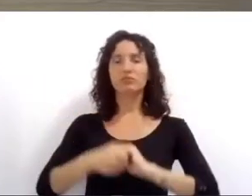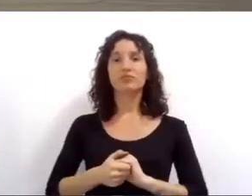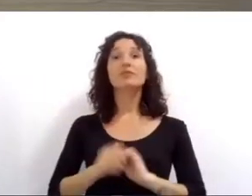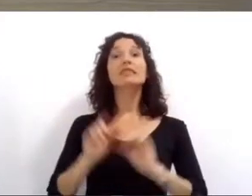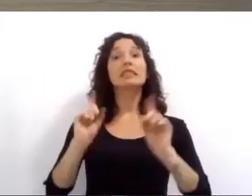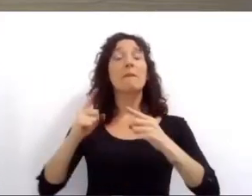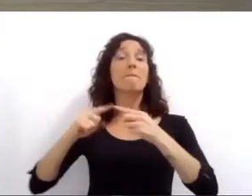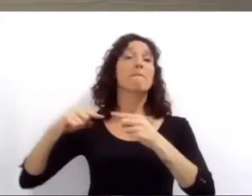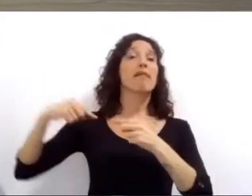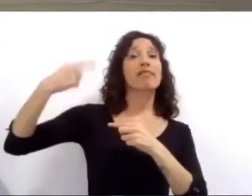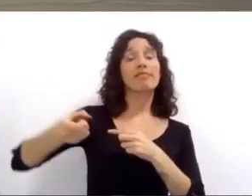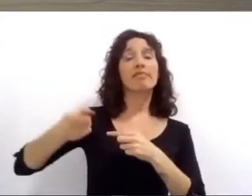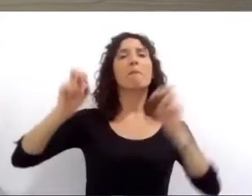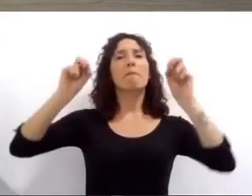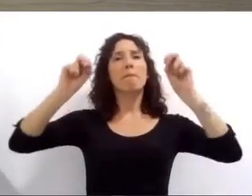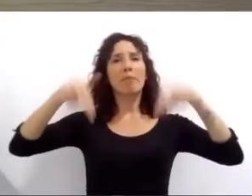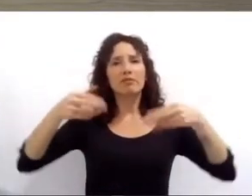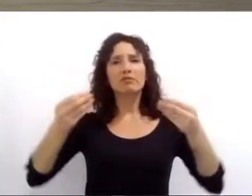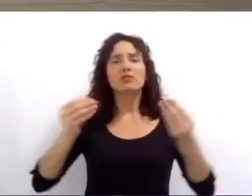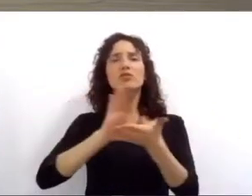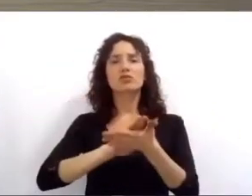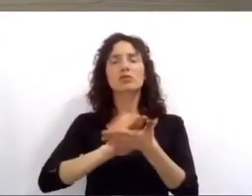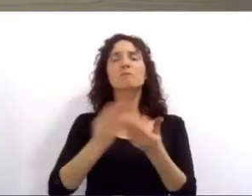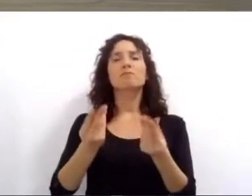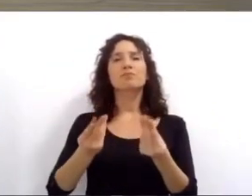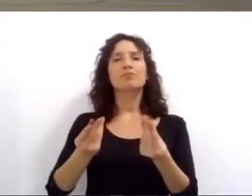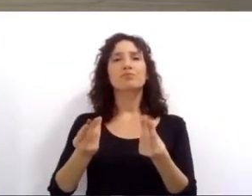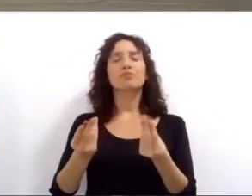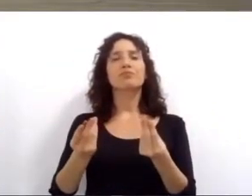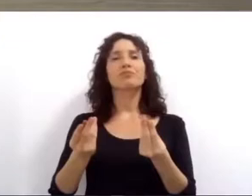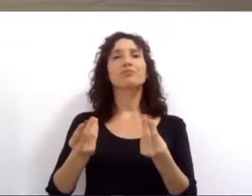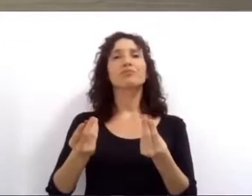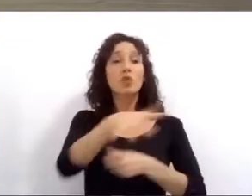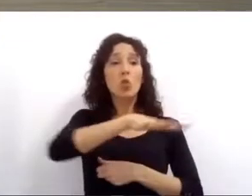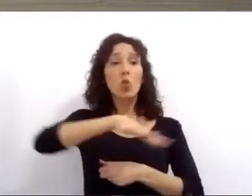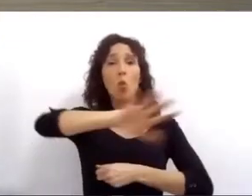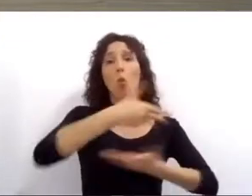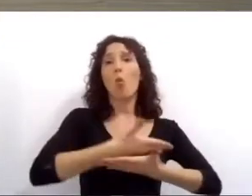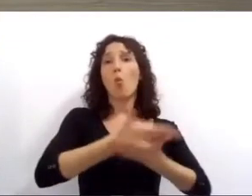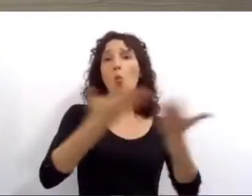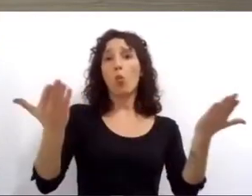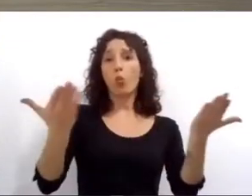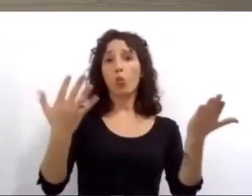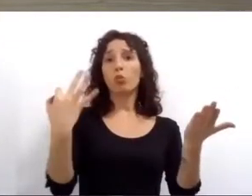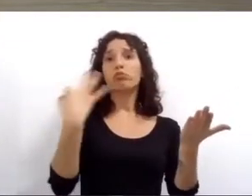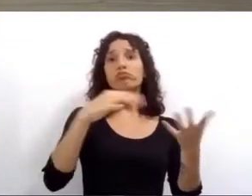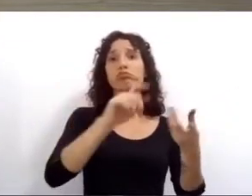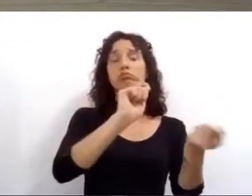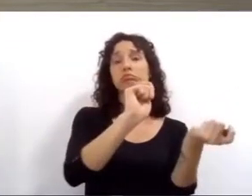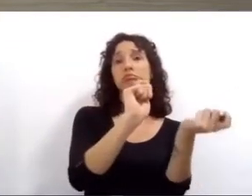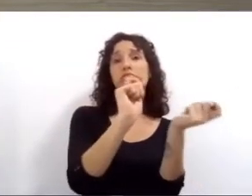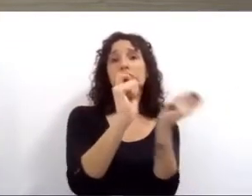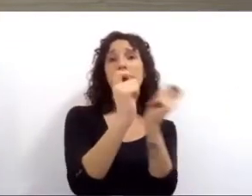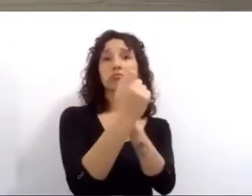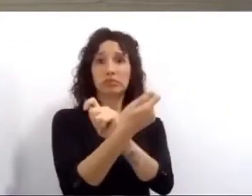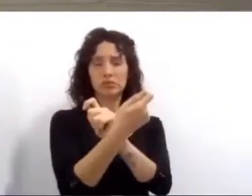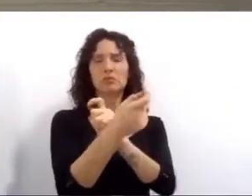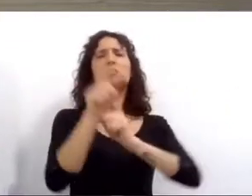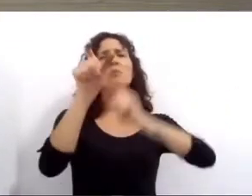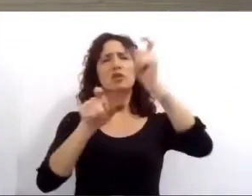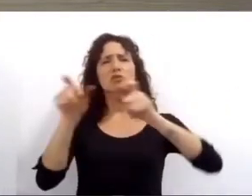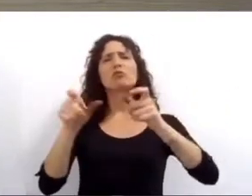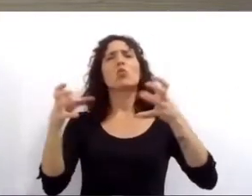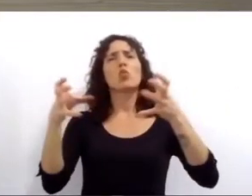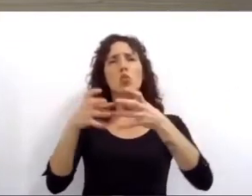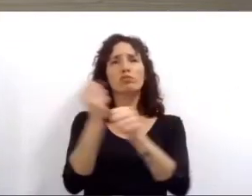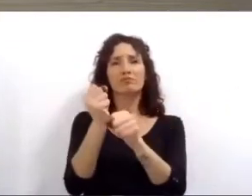bolsillo que aprobará este consejo. Para transformarlos en espacios públicos a través de un acuerdo con sus dueños, vecinos y organizaciones de cada